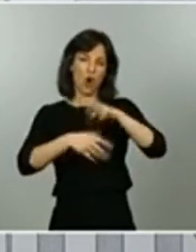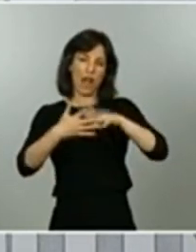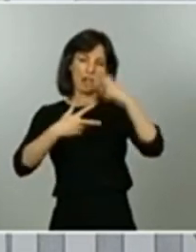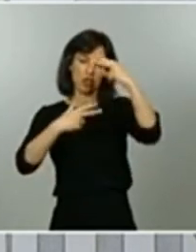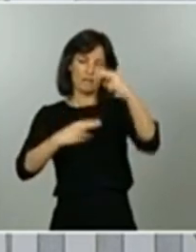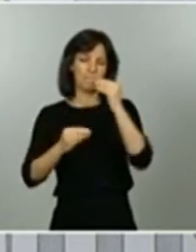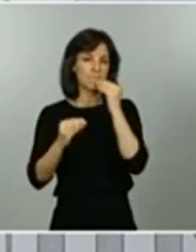insisto